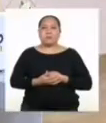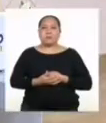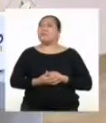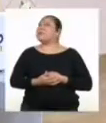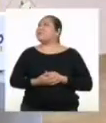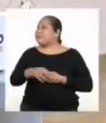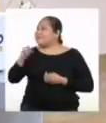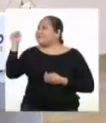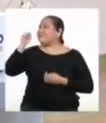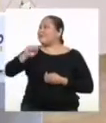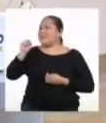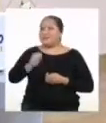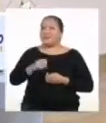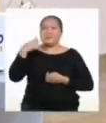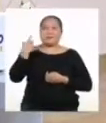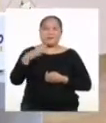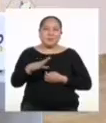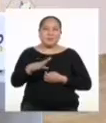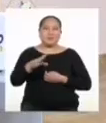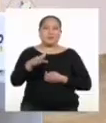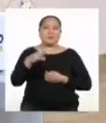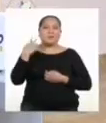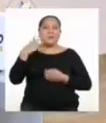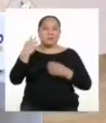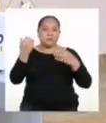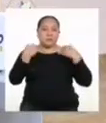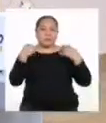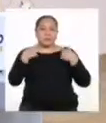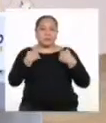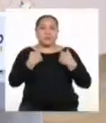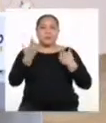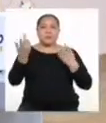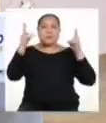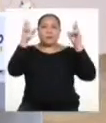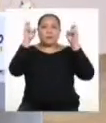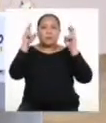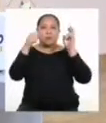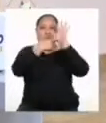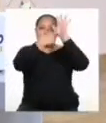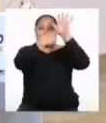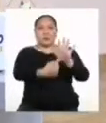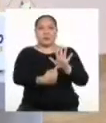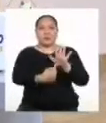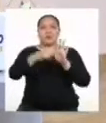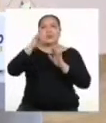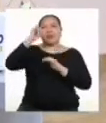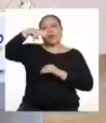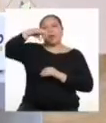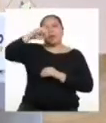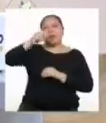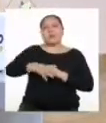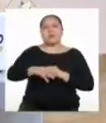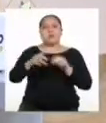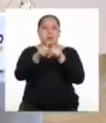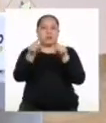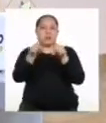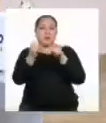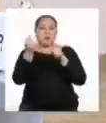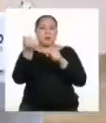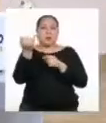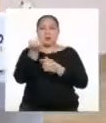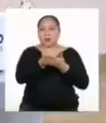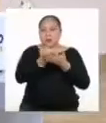Ah, claro. Entonces tenemos el título, la presentación, las indicaciones y los gráficos.